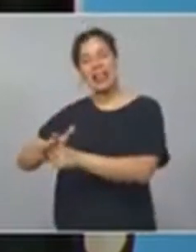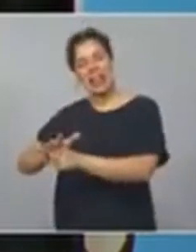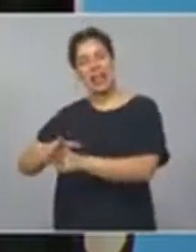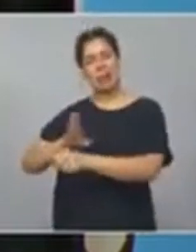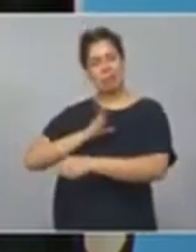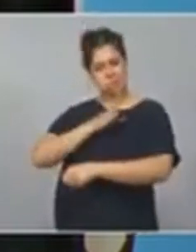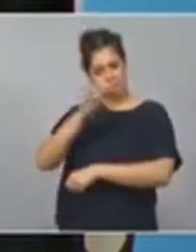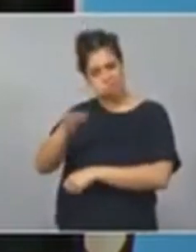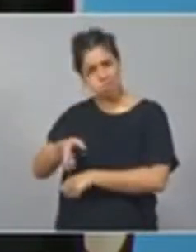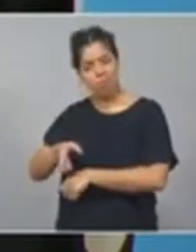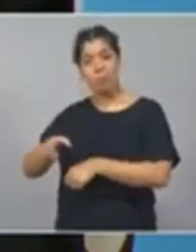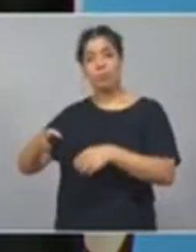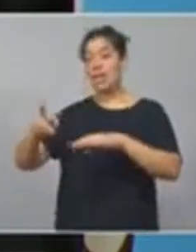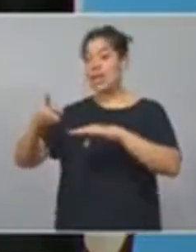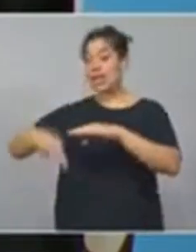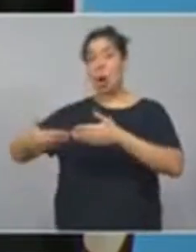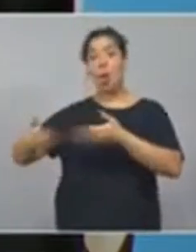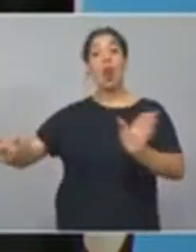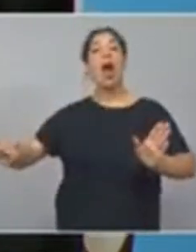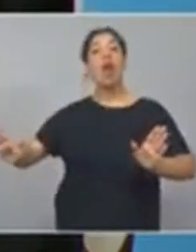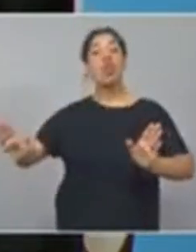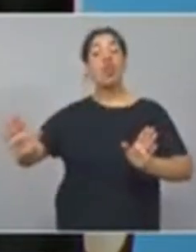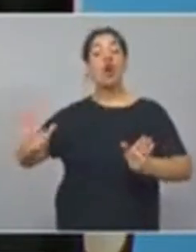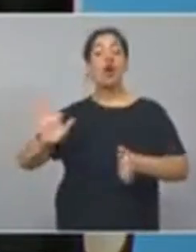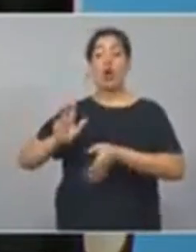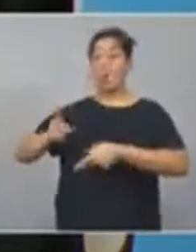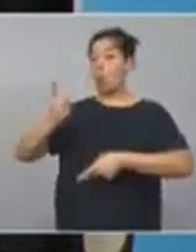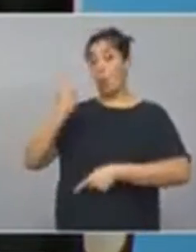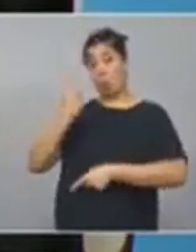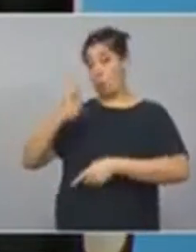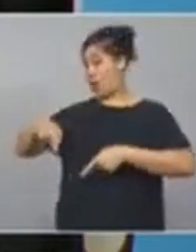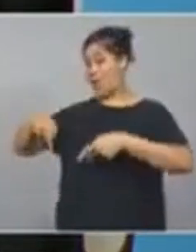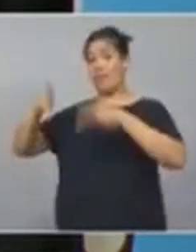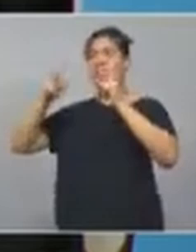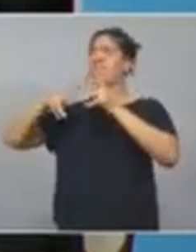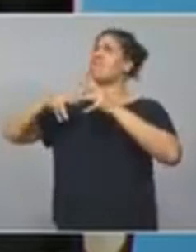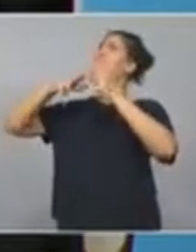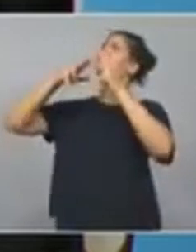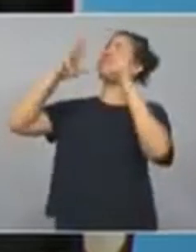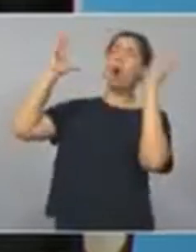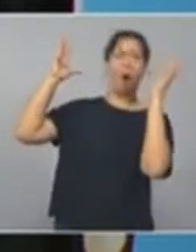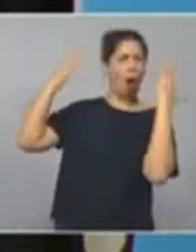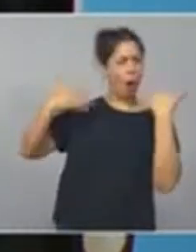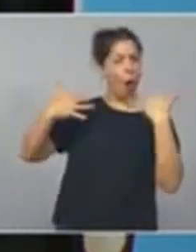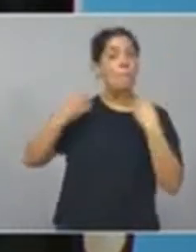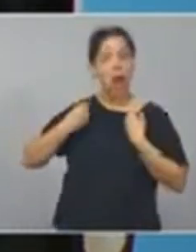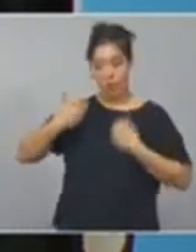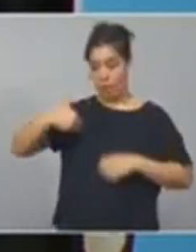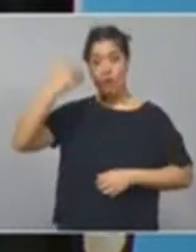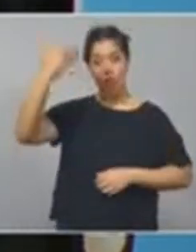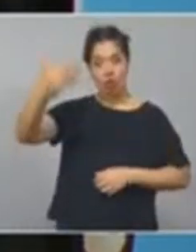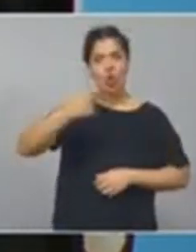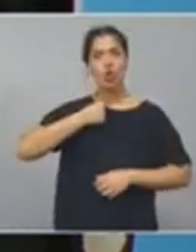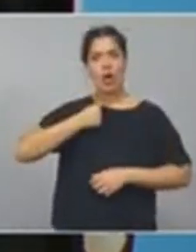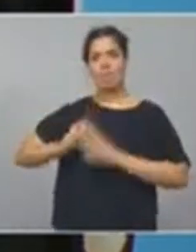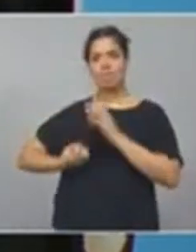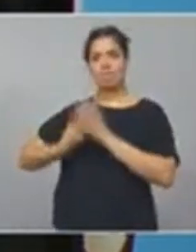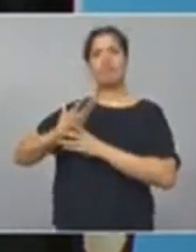inaugurando un edificio inmenso para un instituto de formación cultural,